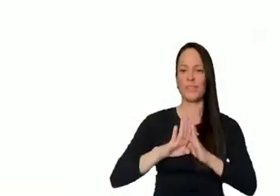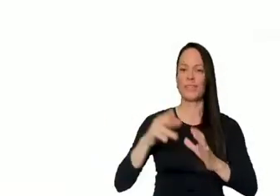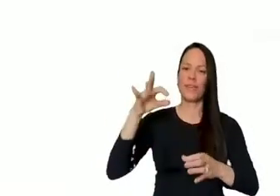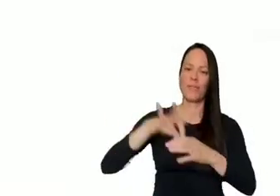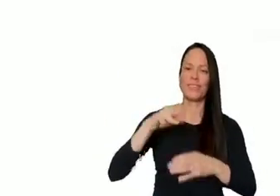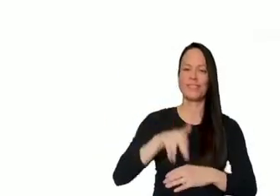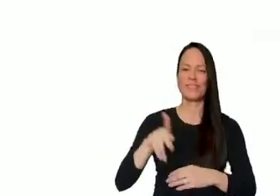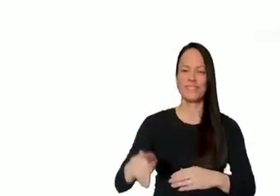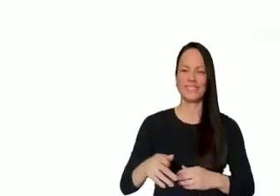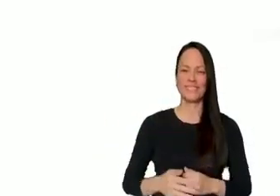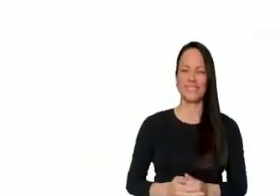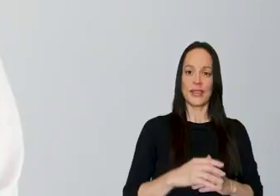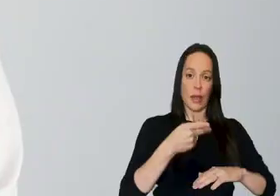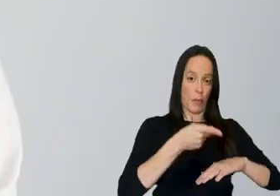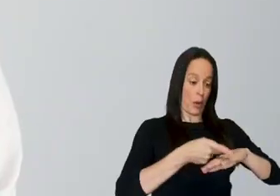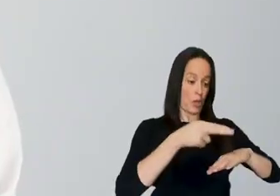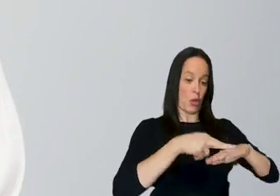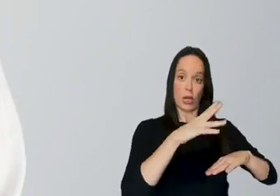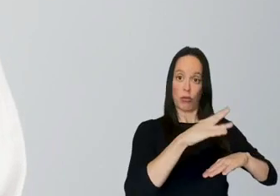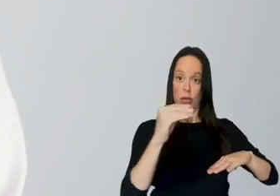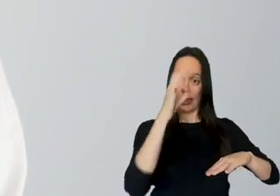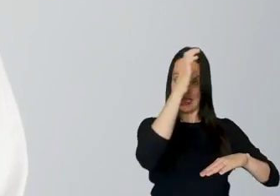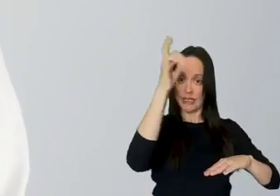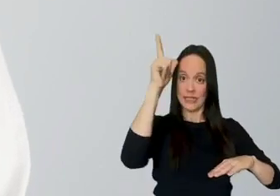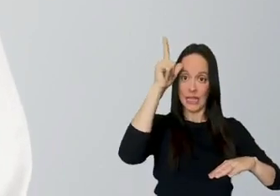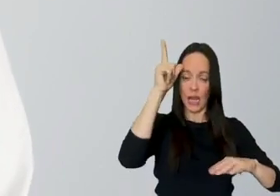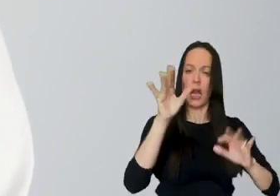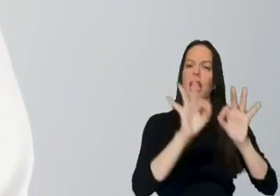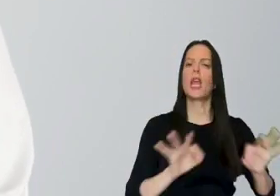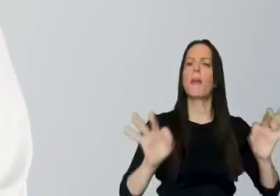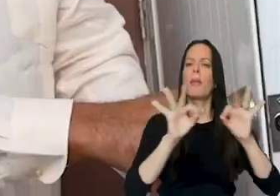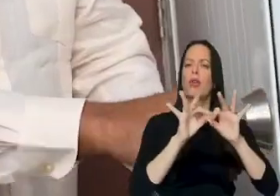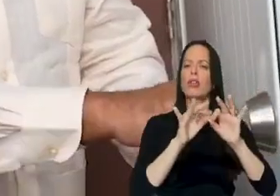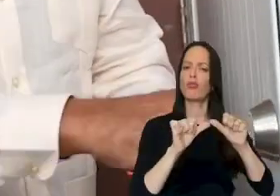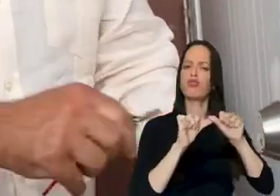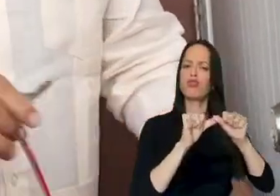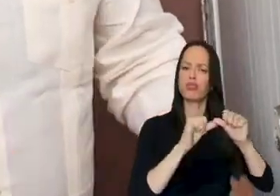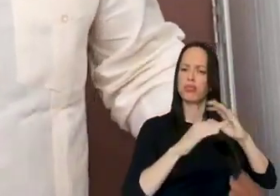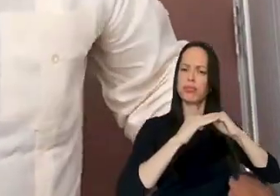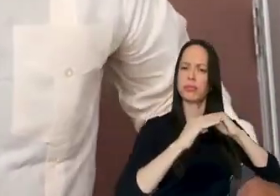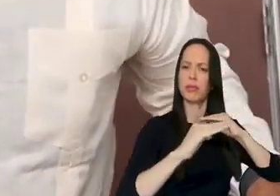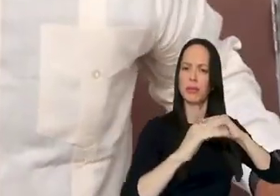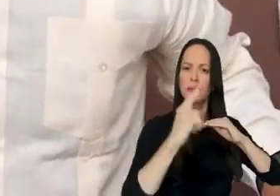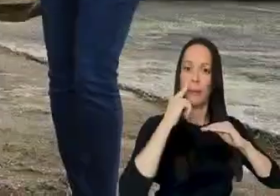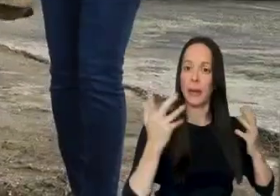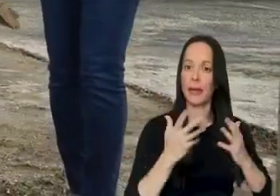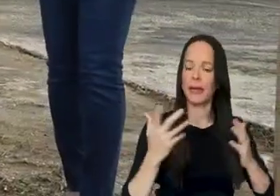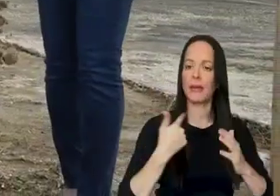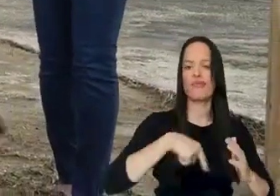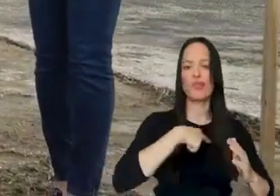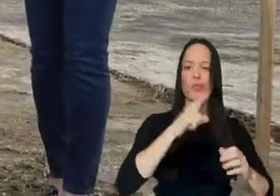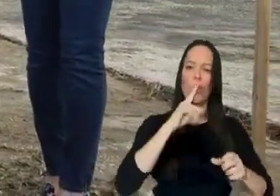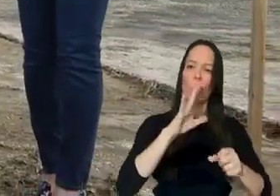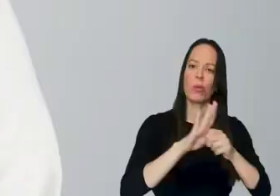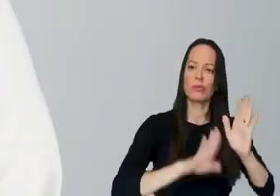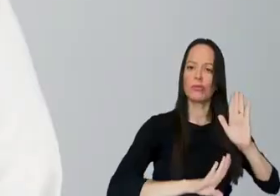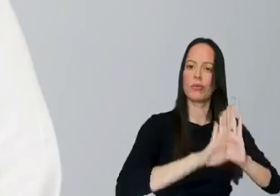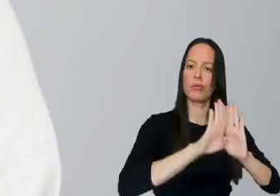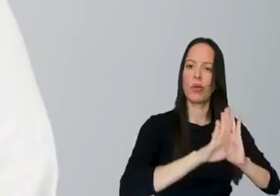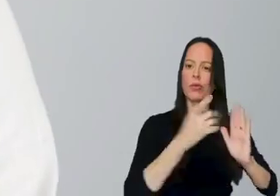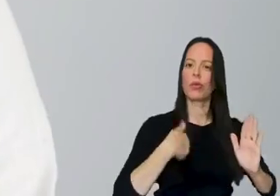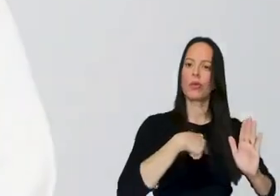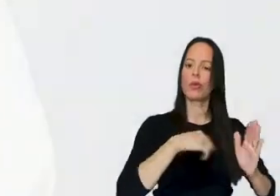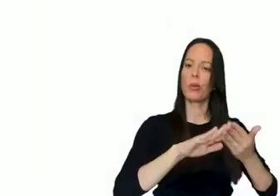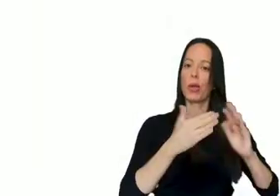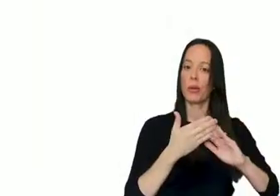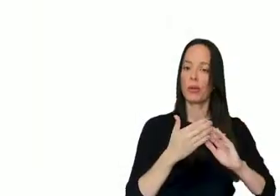Únete al progreso. Vota por Pierluisi. Para Puerto Rico y para Seattle es importante la estabilidad, la continuidad para que así garanticemos